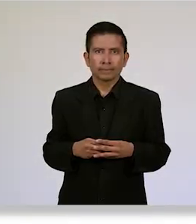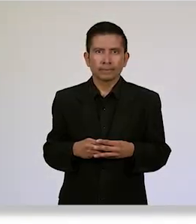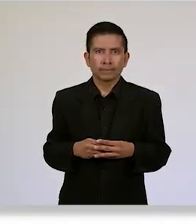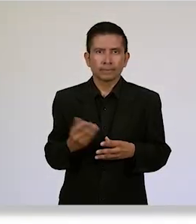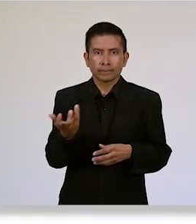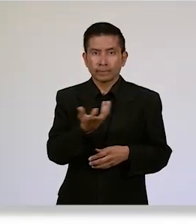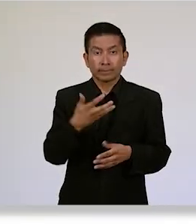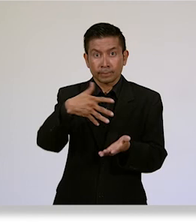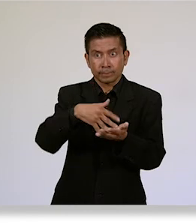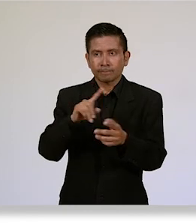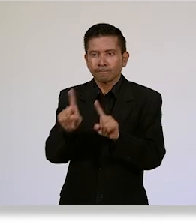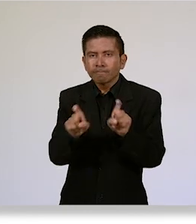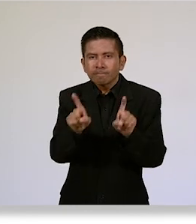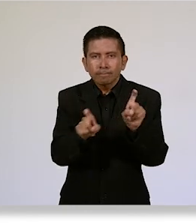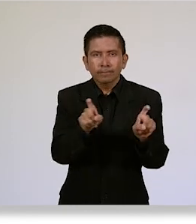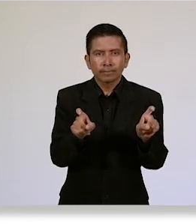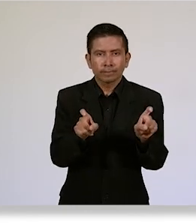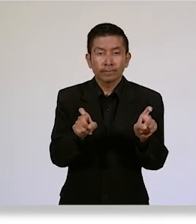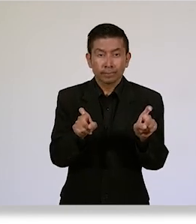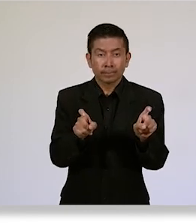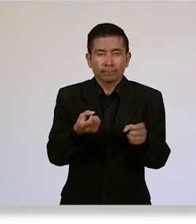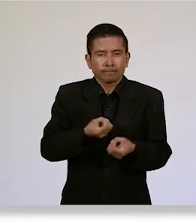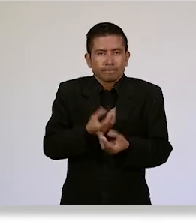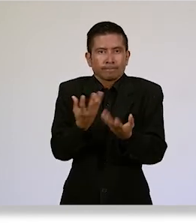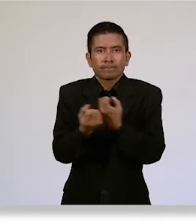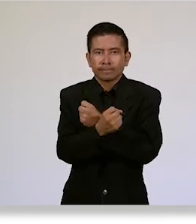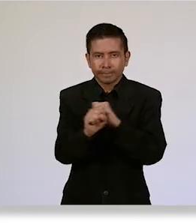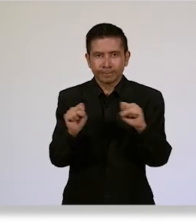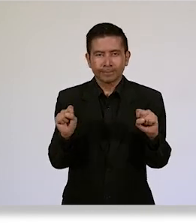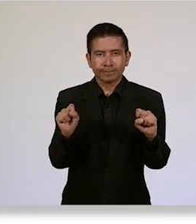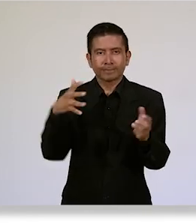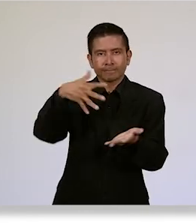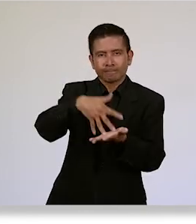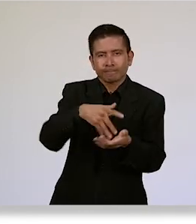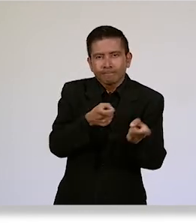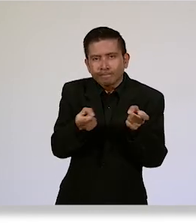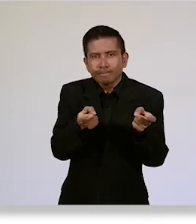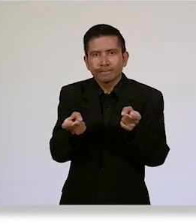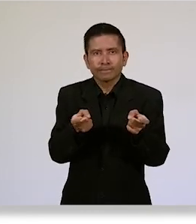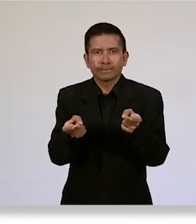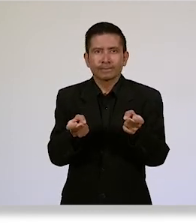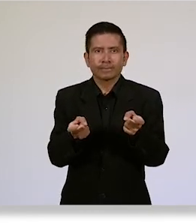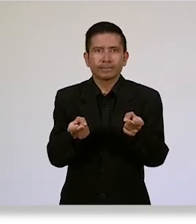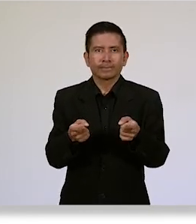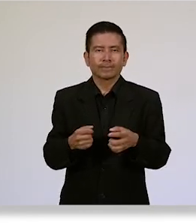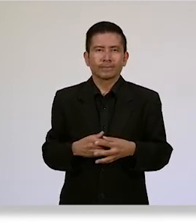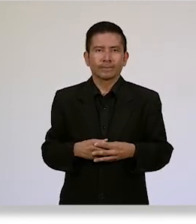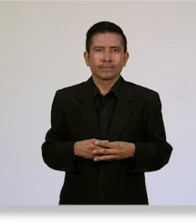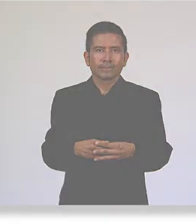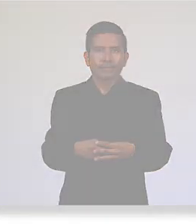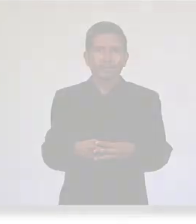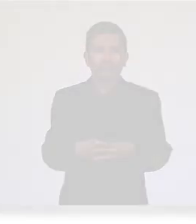La ciudadanía pregunta. Libertad de expresión y Contraloría Ciudadana.